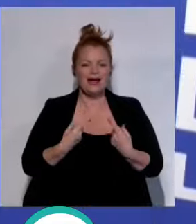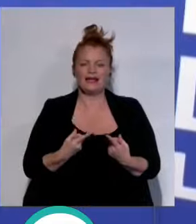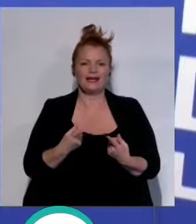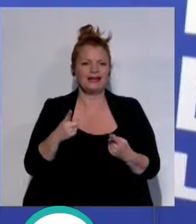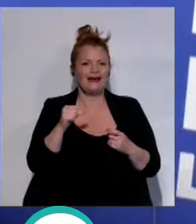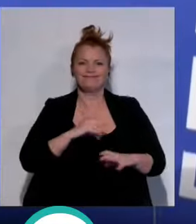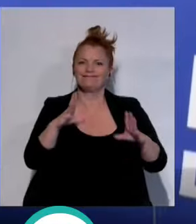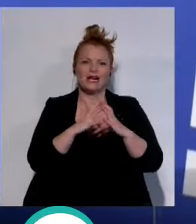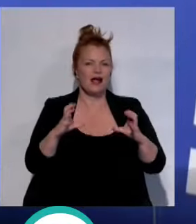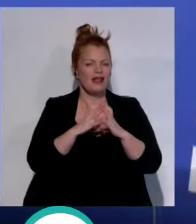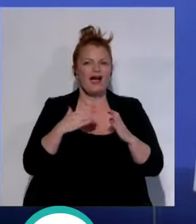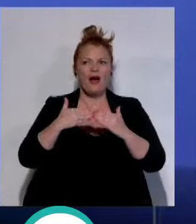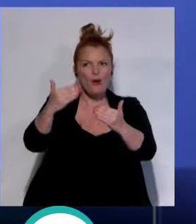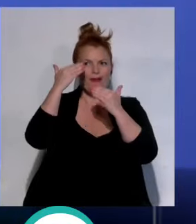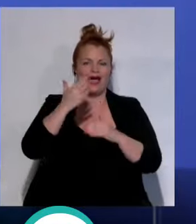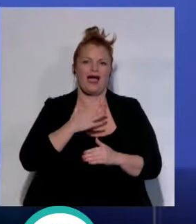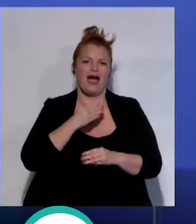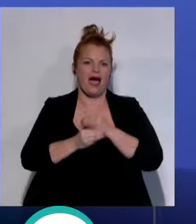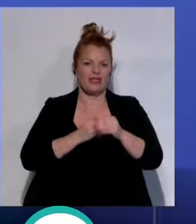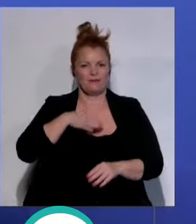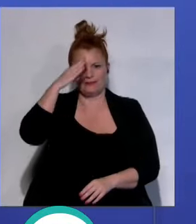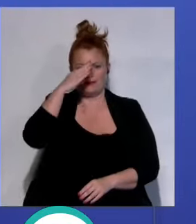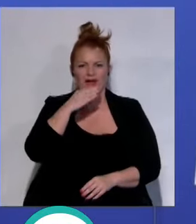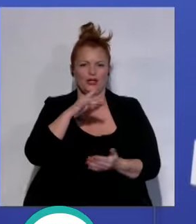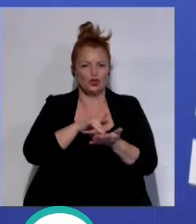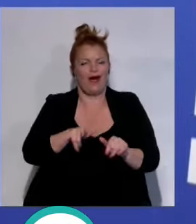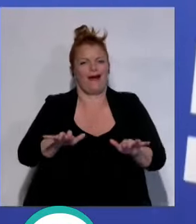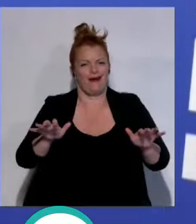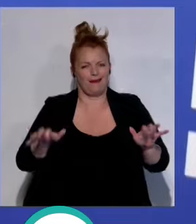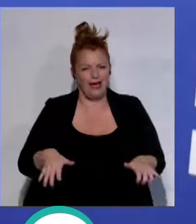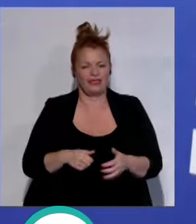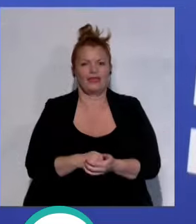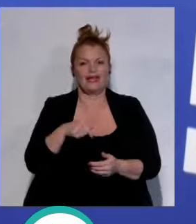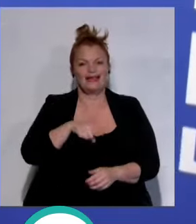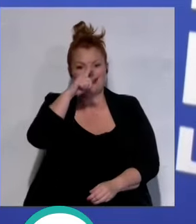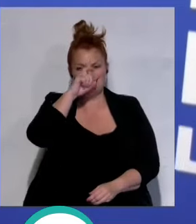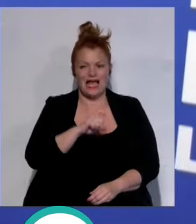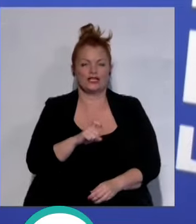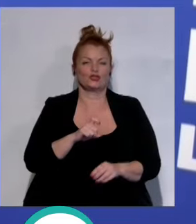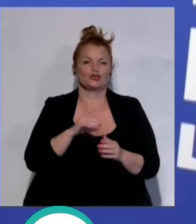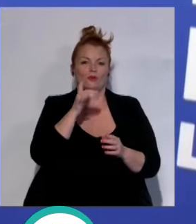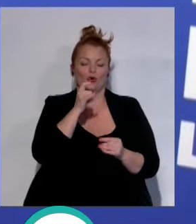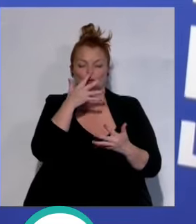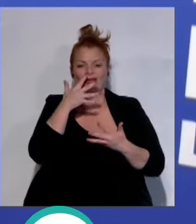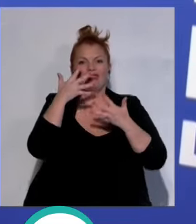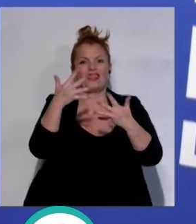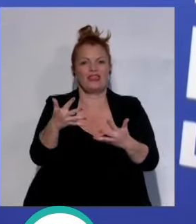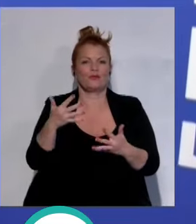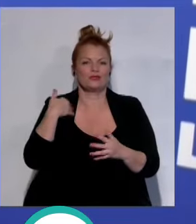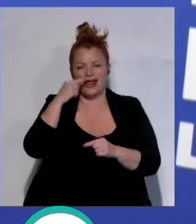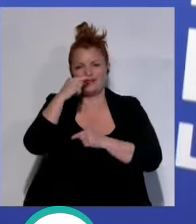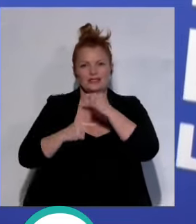muchísimas ganas de hacerle un homenaje en Cádiz desde hace mucho tiempo. Queríamos que fuera este año, que es el año de su décimo aniversario,